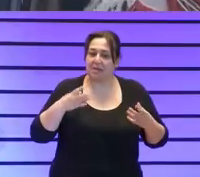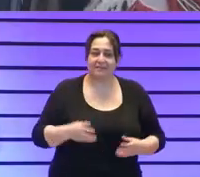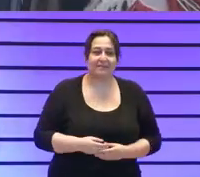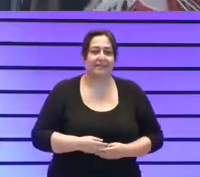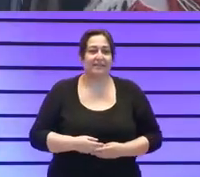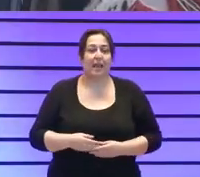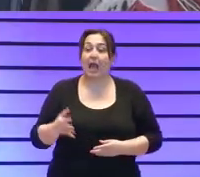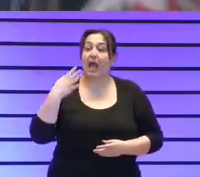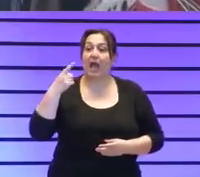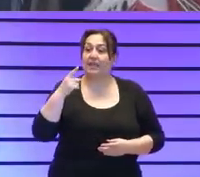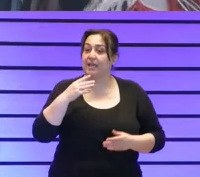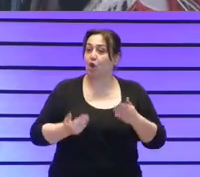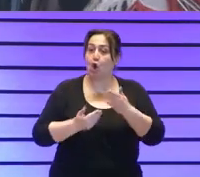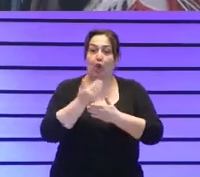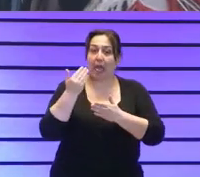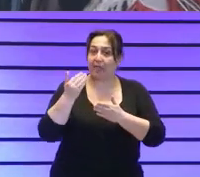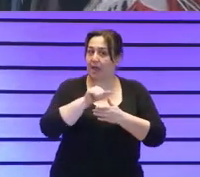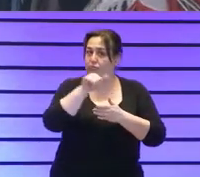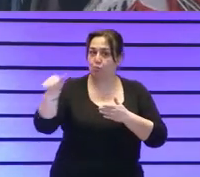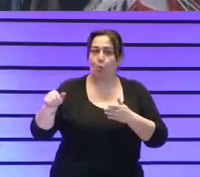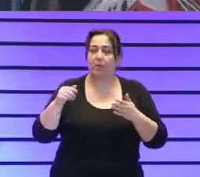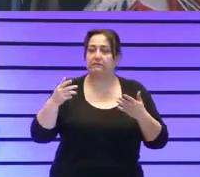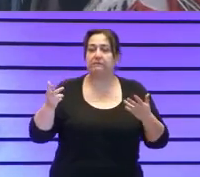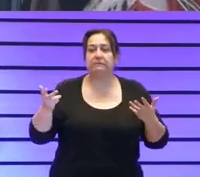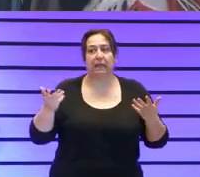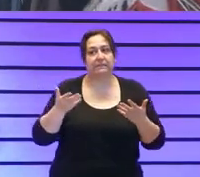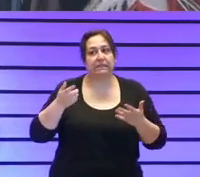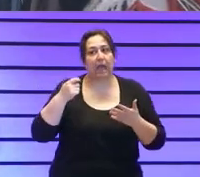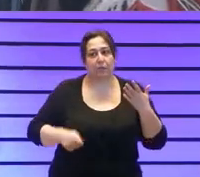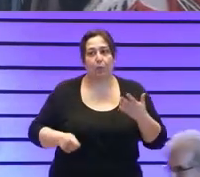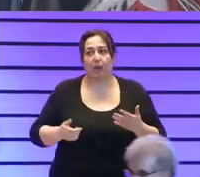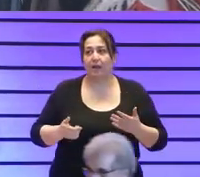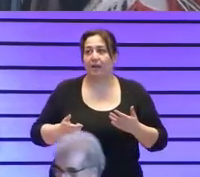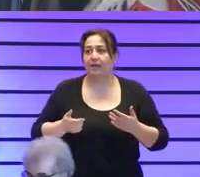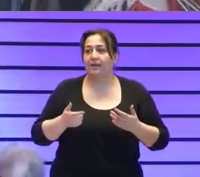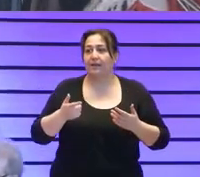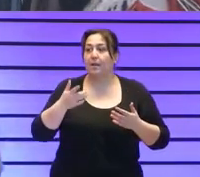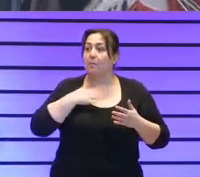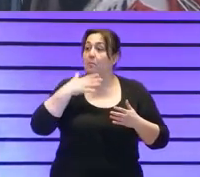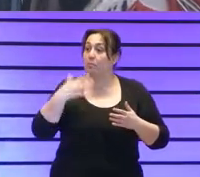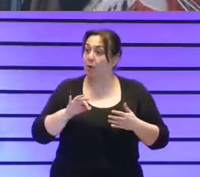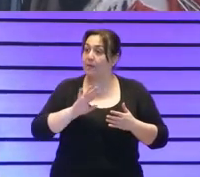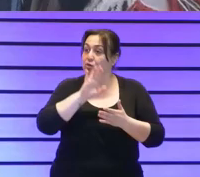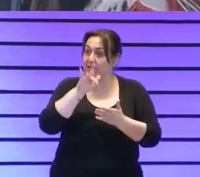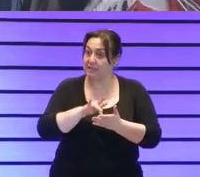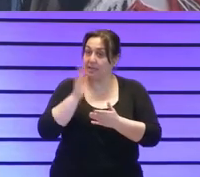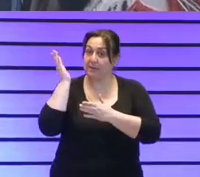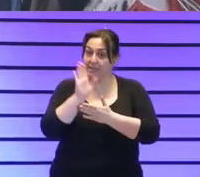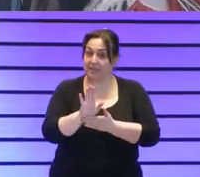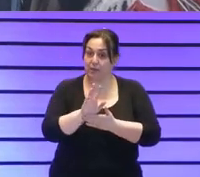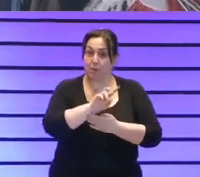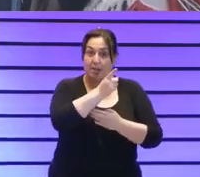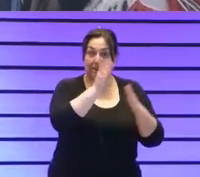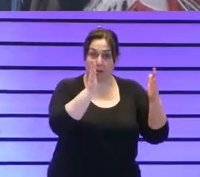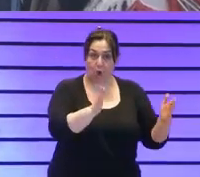Ayer fue una jornada intensa en la que pudimos asistir a la presentación de los dos primeros